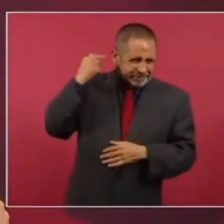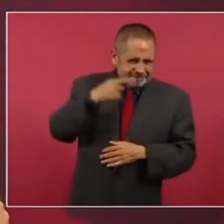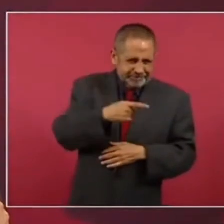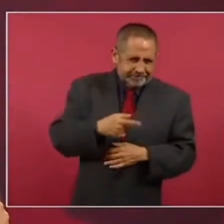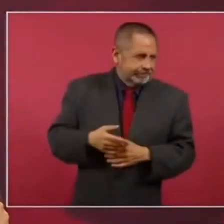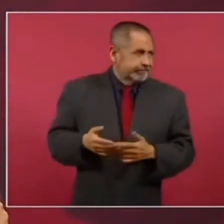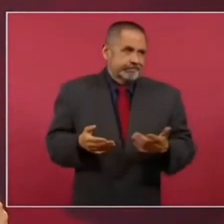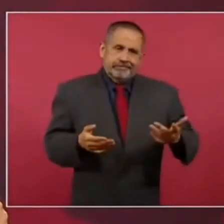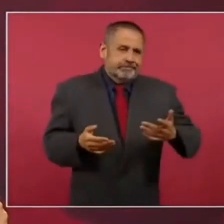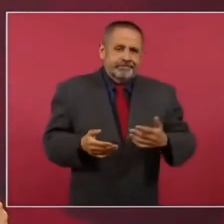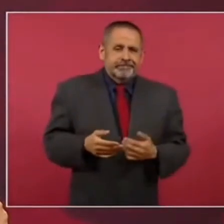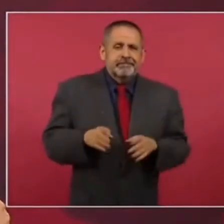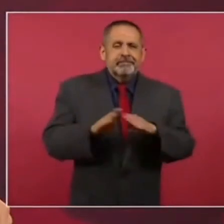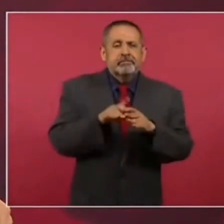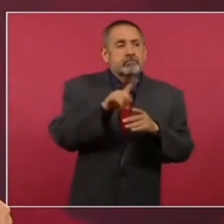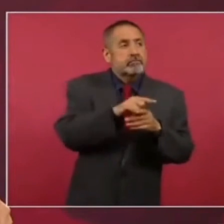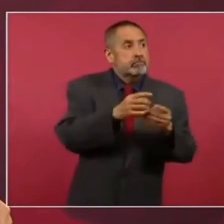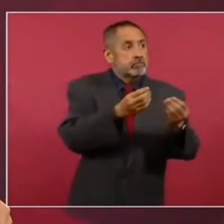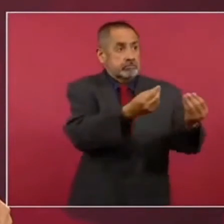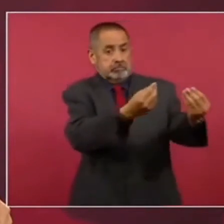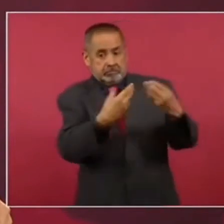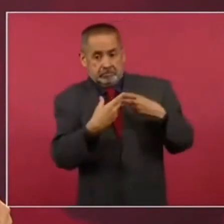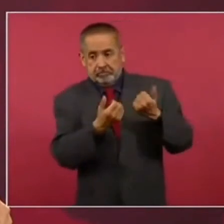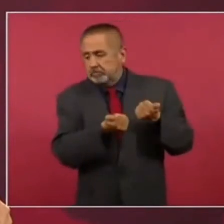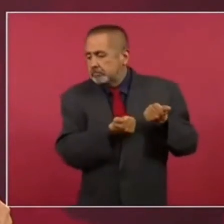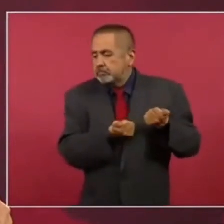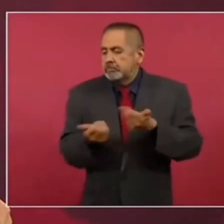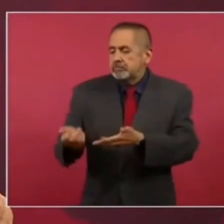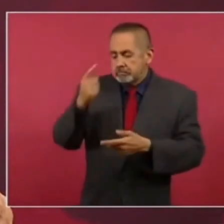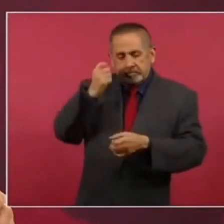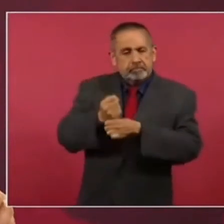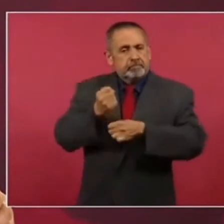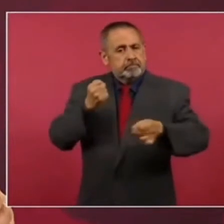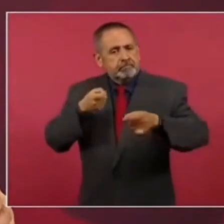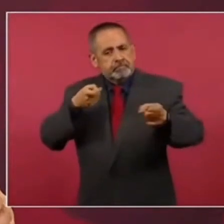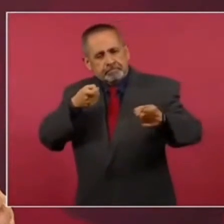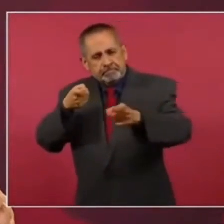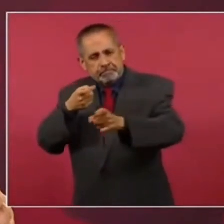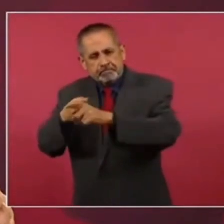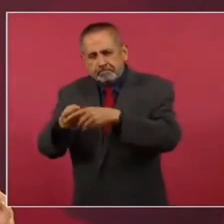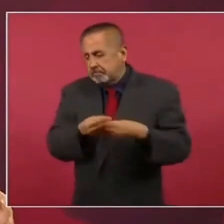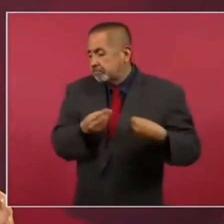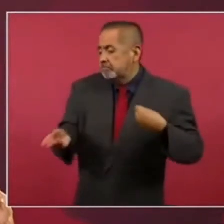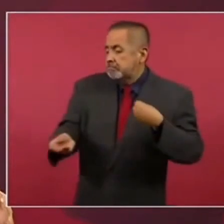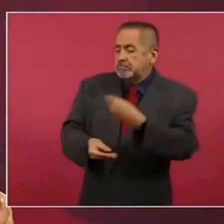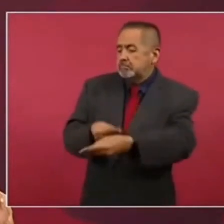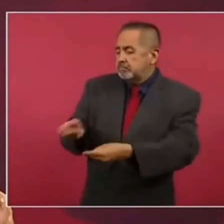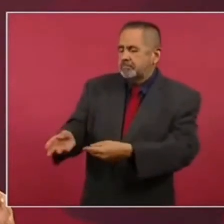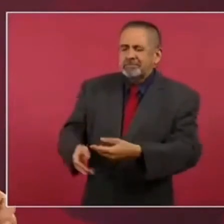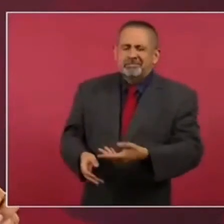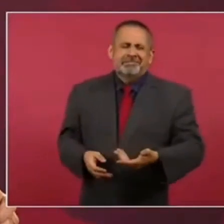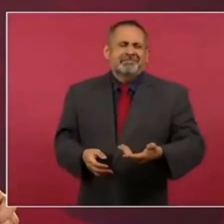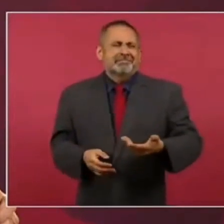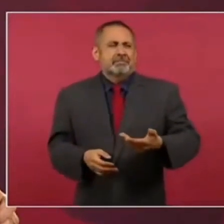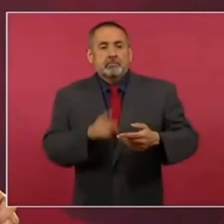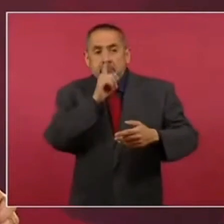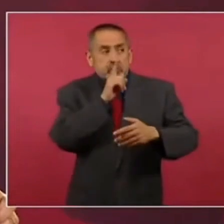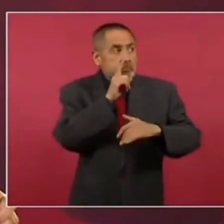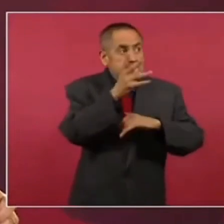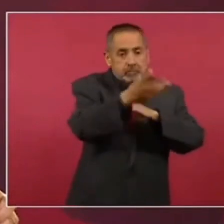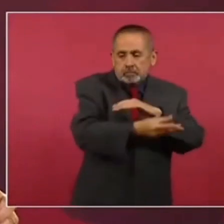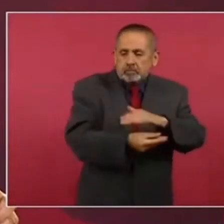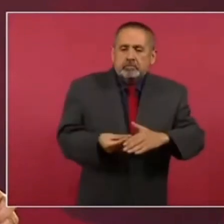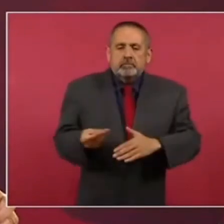consistente básicamente en mandarnos armas hasta de contrabando